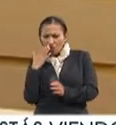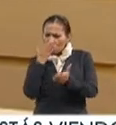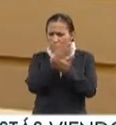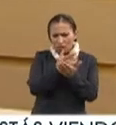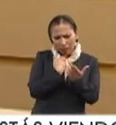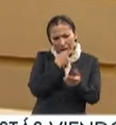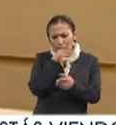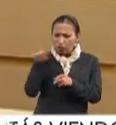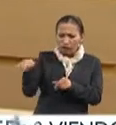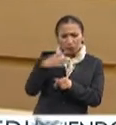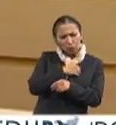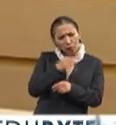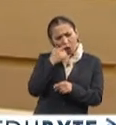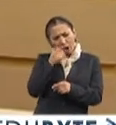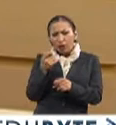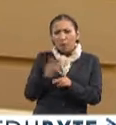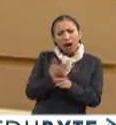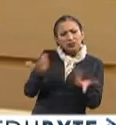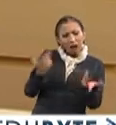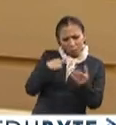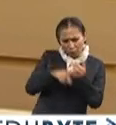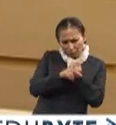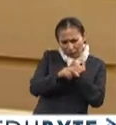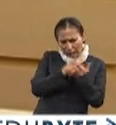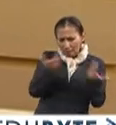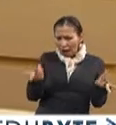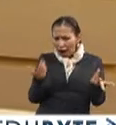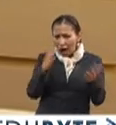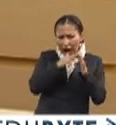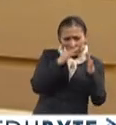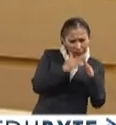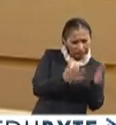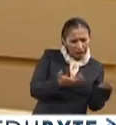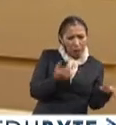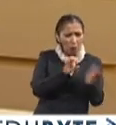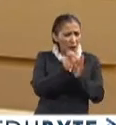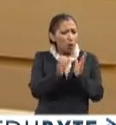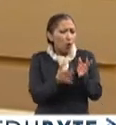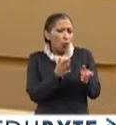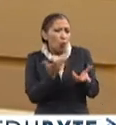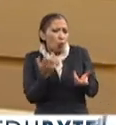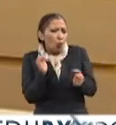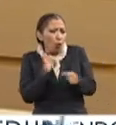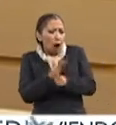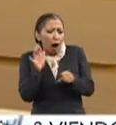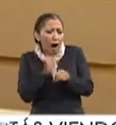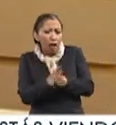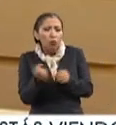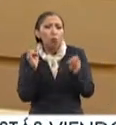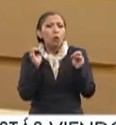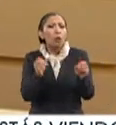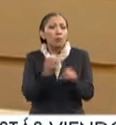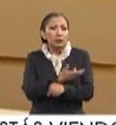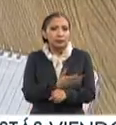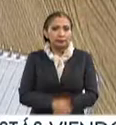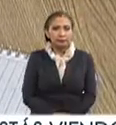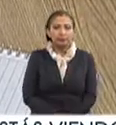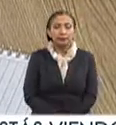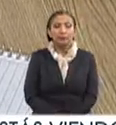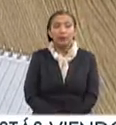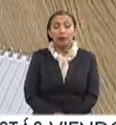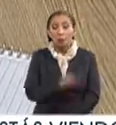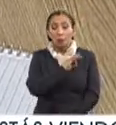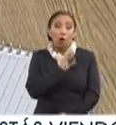acerquen a los padres y entiendan si han habido cambios en el hogar, qué tipo de cambios o qué es lo que está sucediendo.